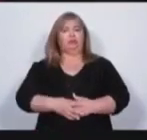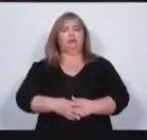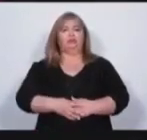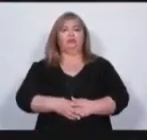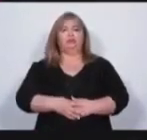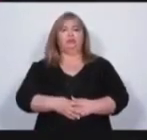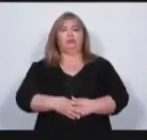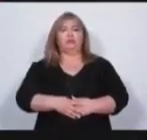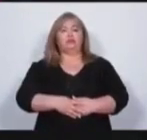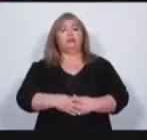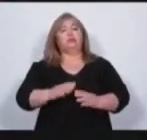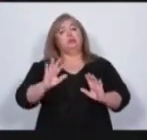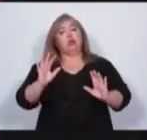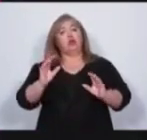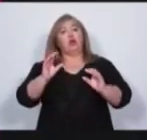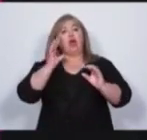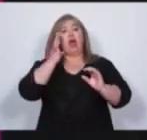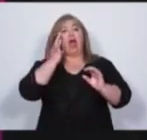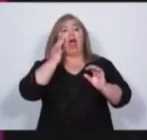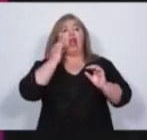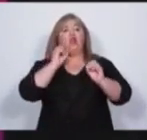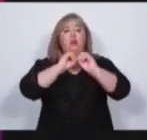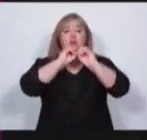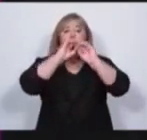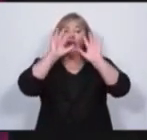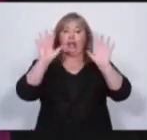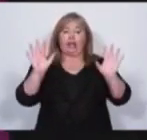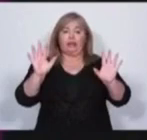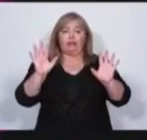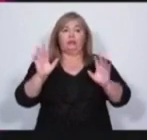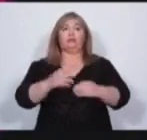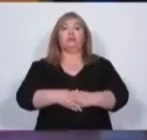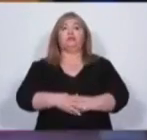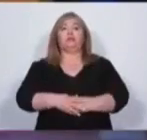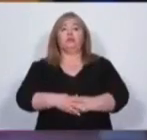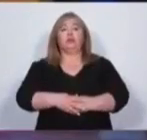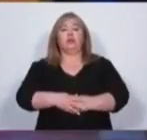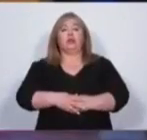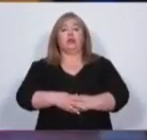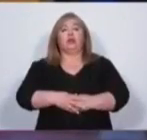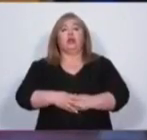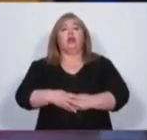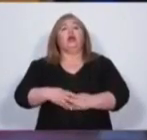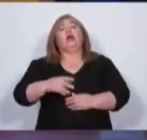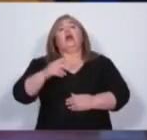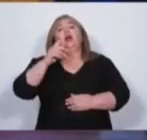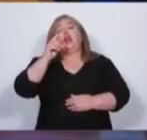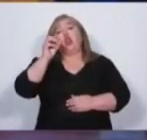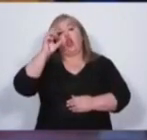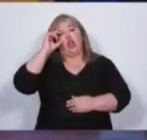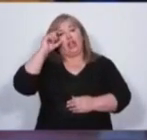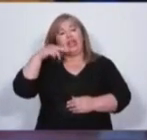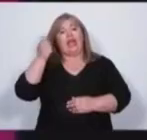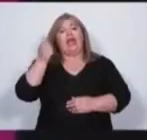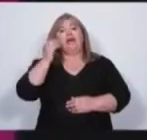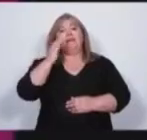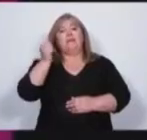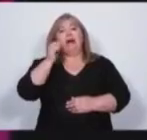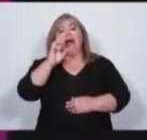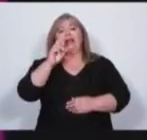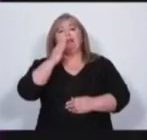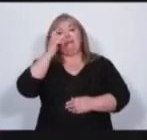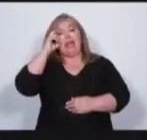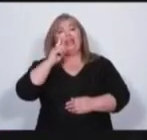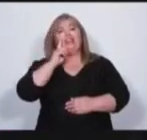Bueno, vamos a aclarar algo. No está Noelia Barbeito, por razones de fuerza mayor. Exacto. De manera tal que continuamos con